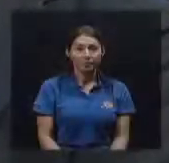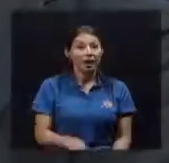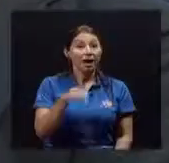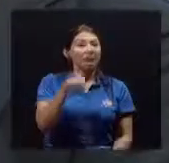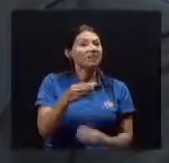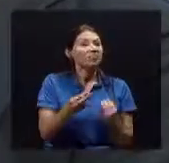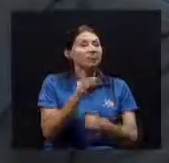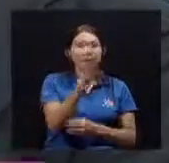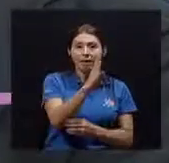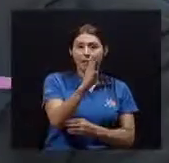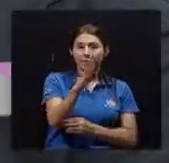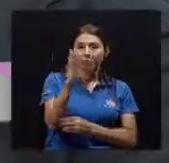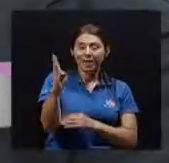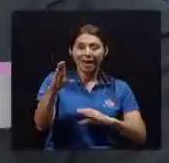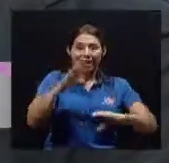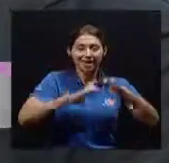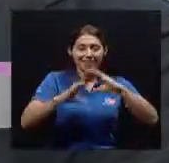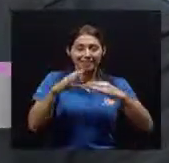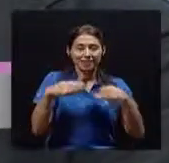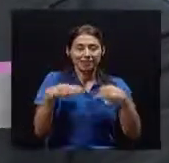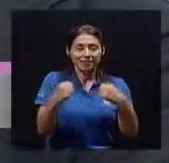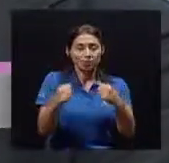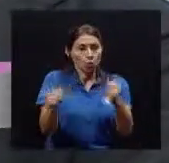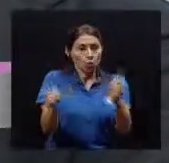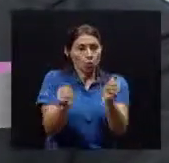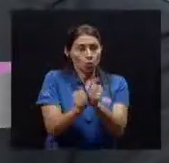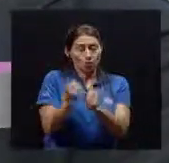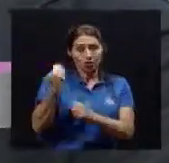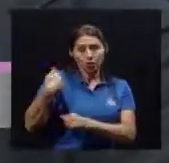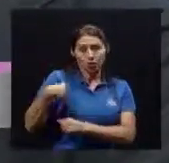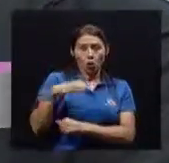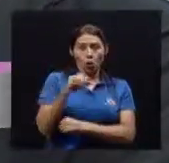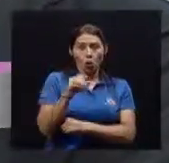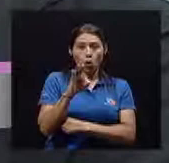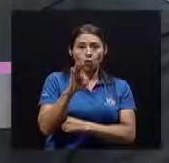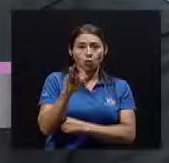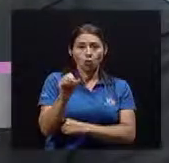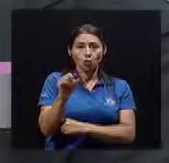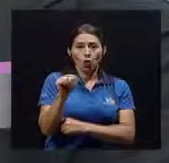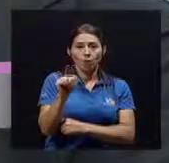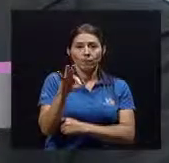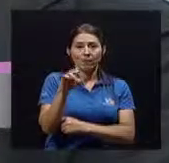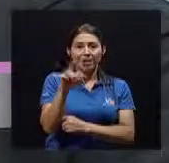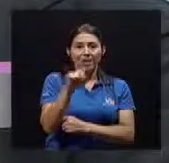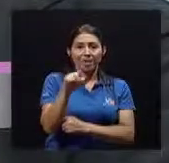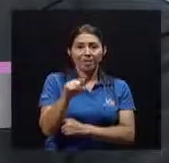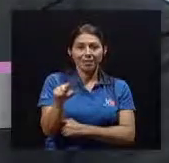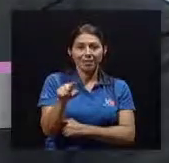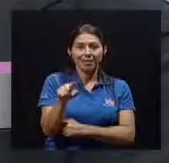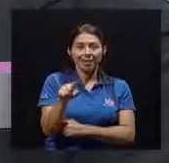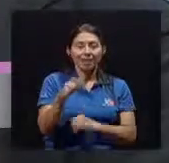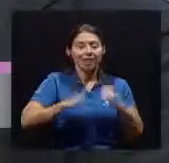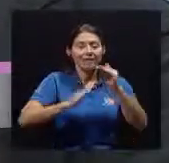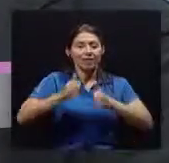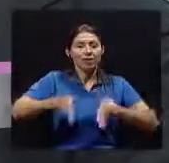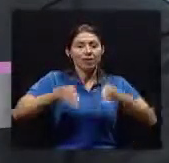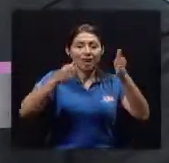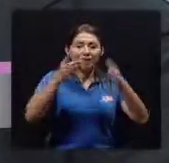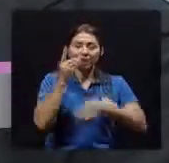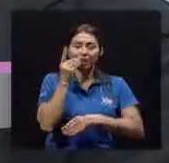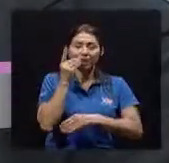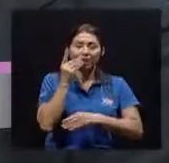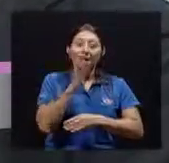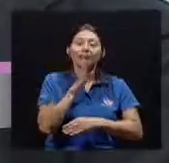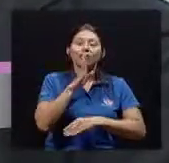Estamos en la biblioteca De ciencias De la salud En compañía Del señor Oton Fernández De la facultad De odontología Hablando